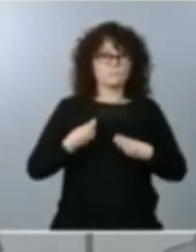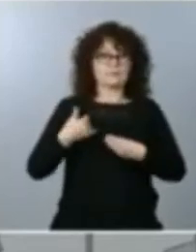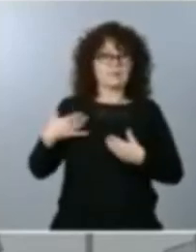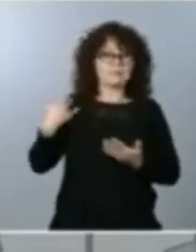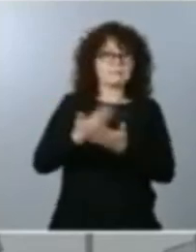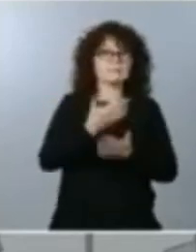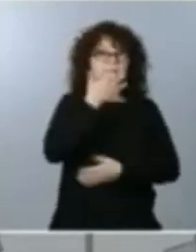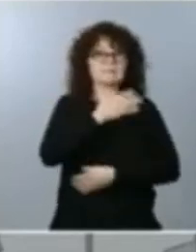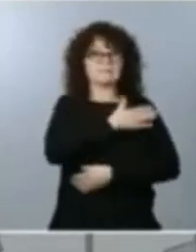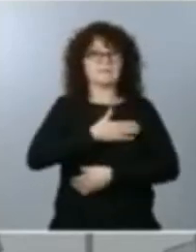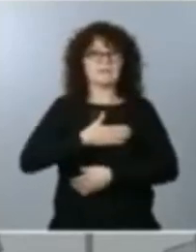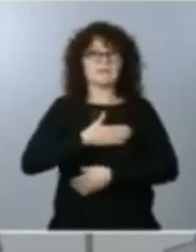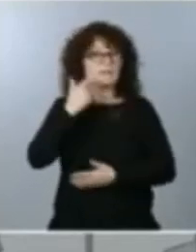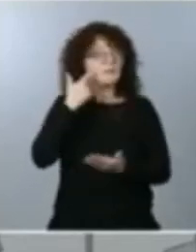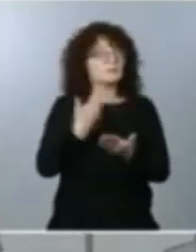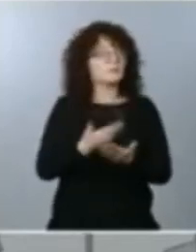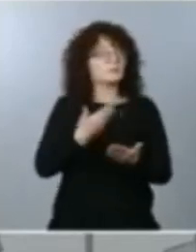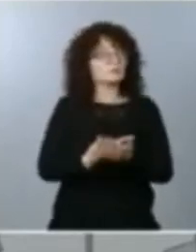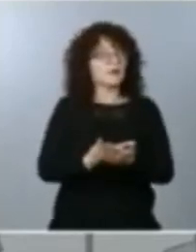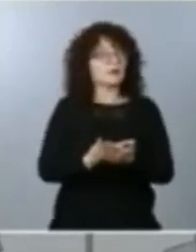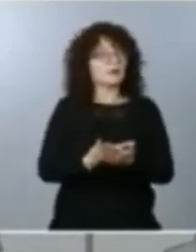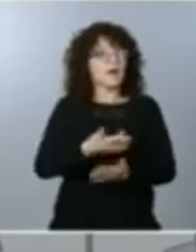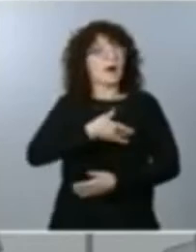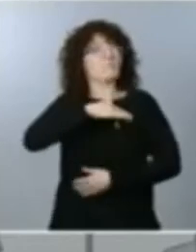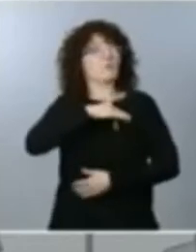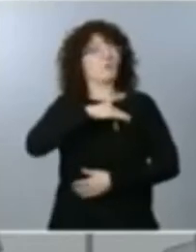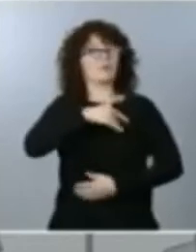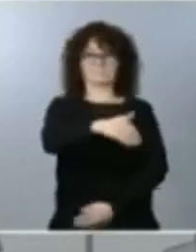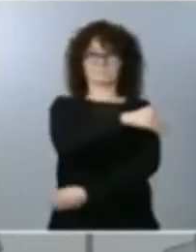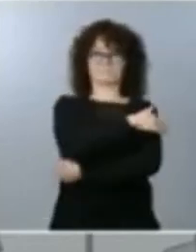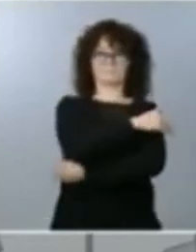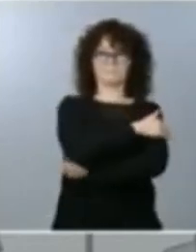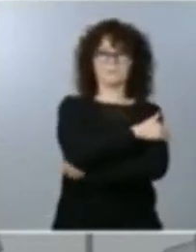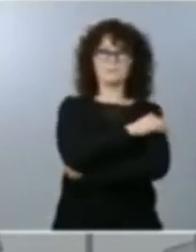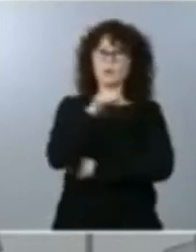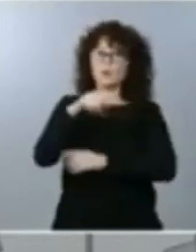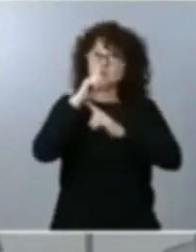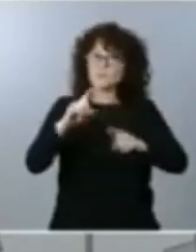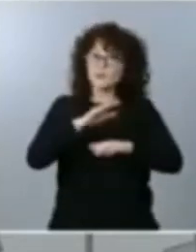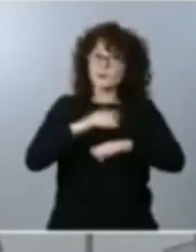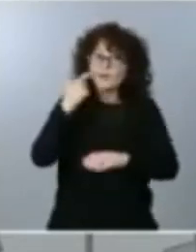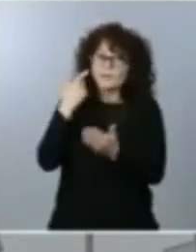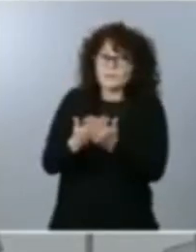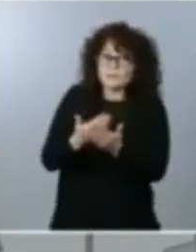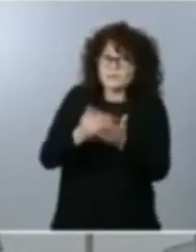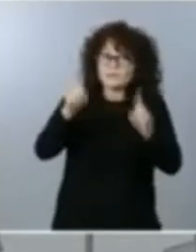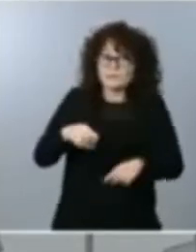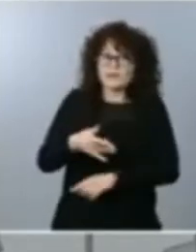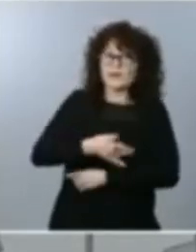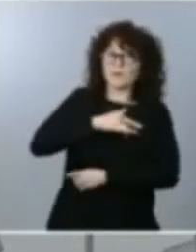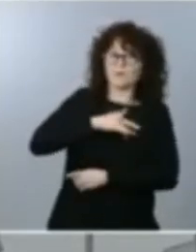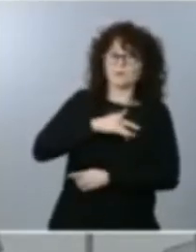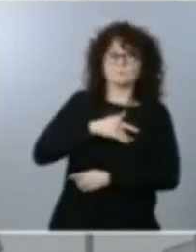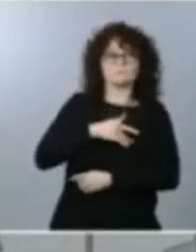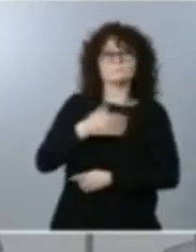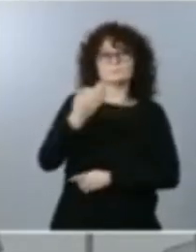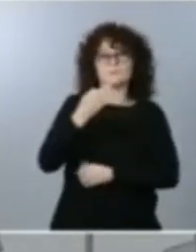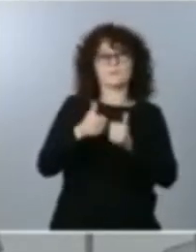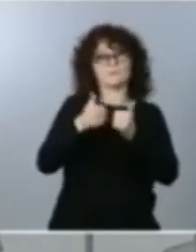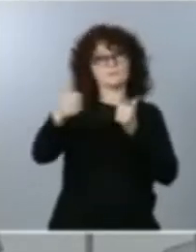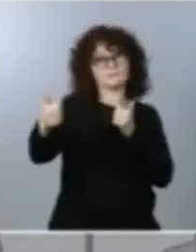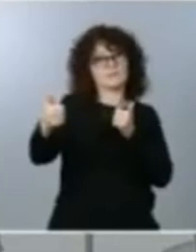lo hemos abrazado. Pero este año, para demostrarle lo mismo, tendremos quizá que permanecer a distancia de él o de ella,